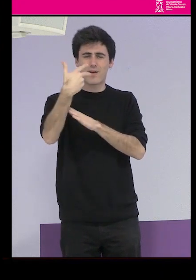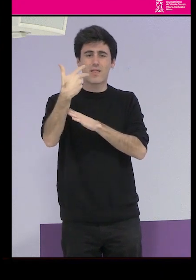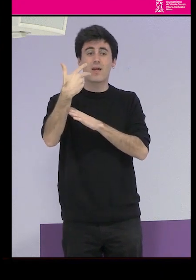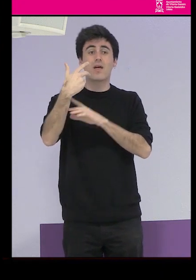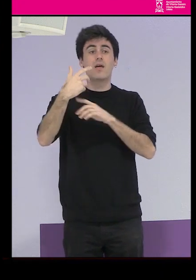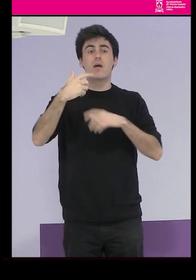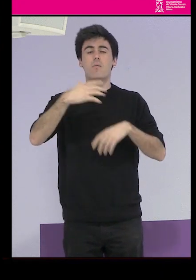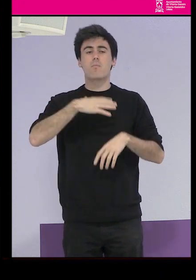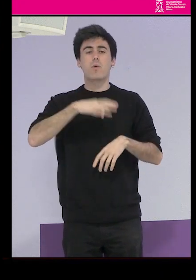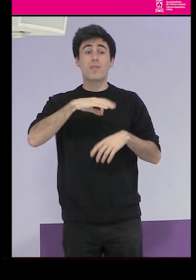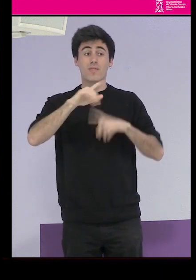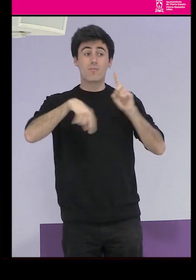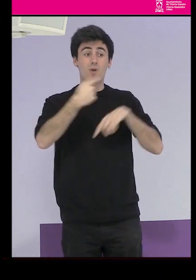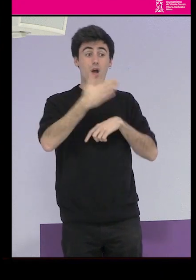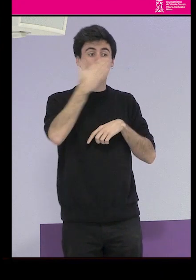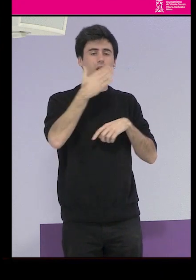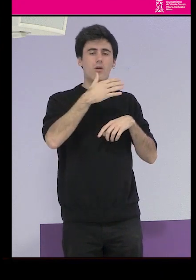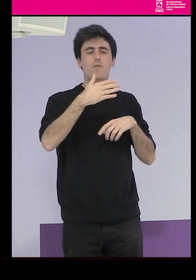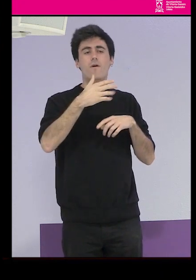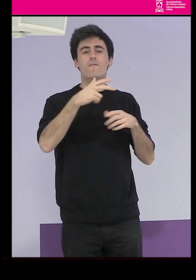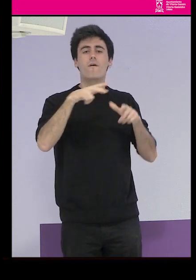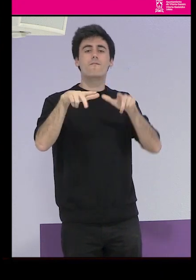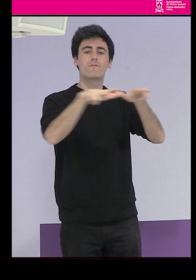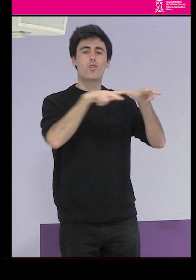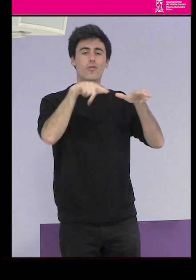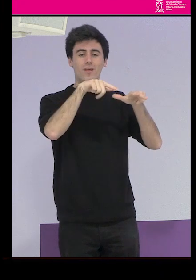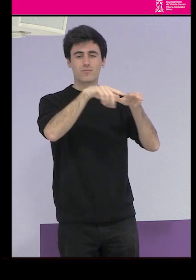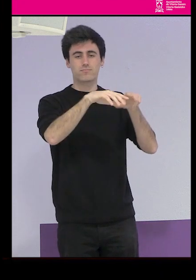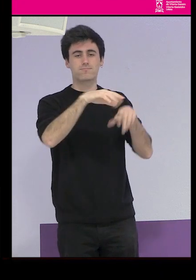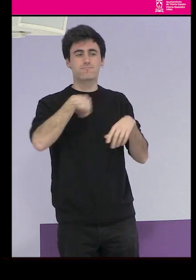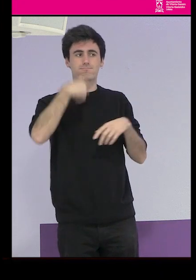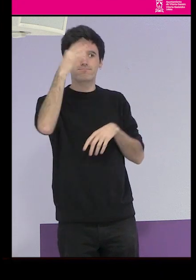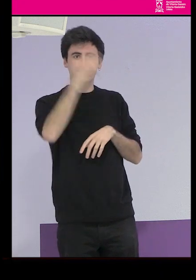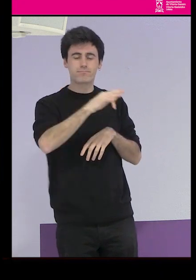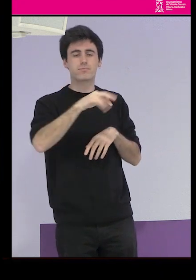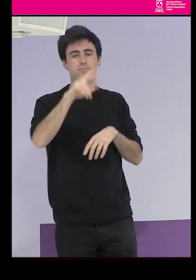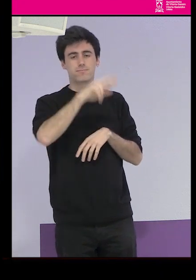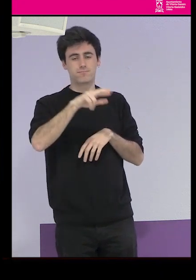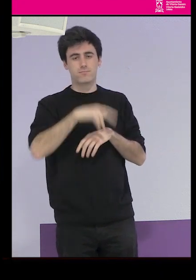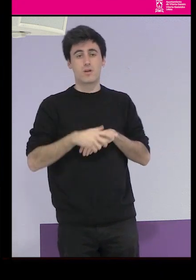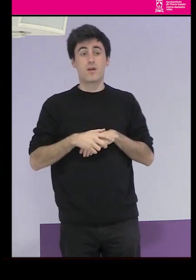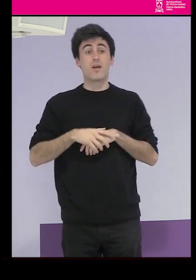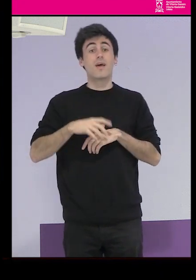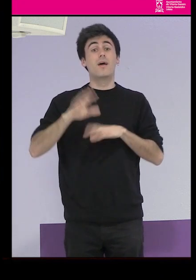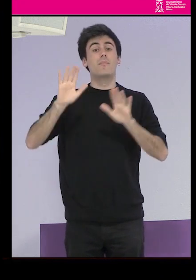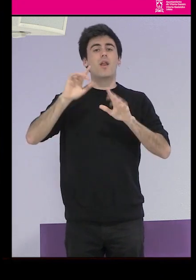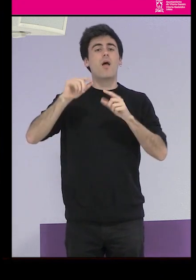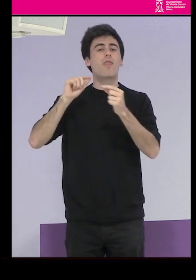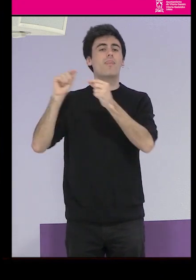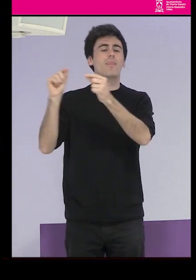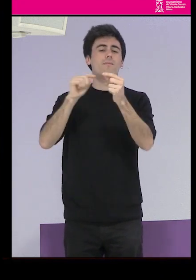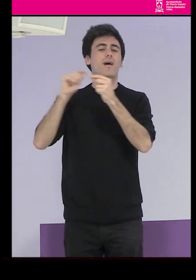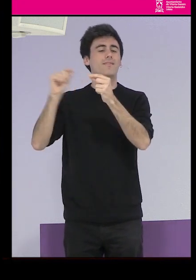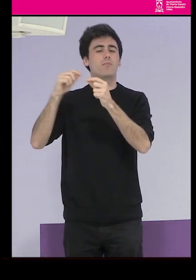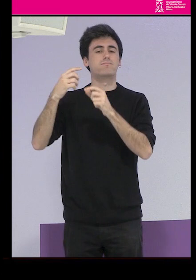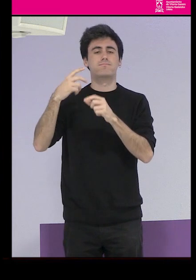biblioteca de la escuela. Y también recordaros que el debate que luego vamos a tener no se graba. De esa manera nos